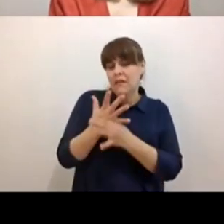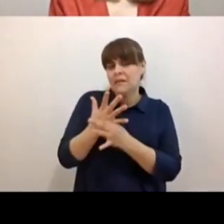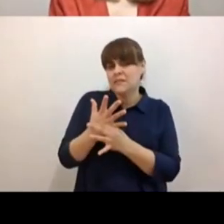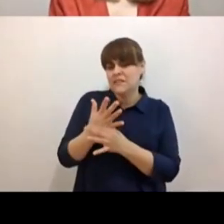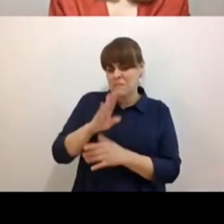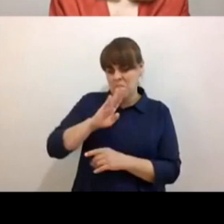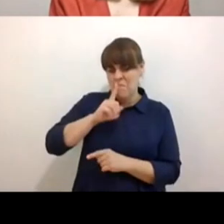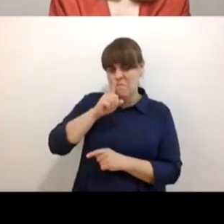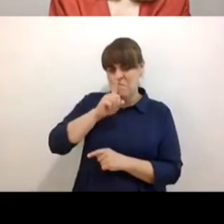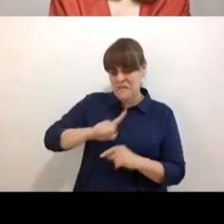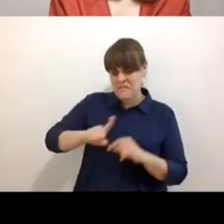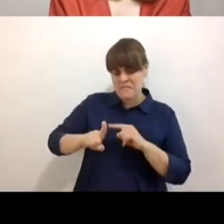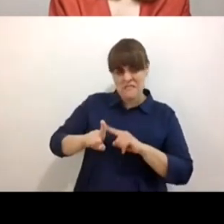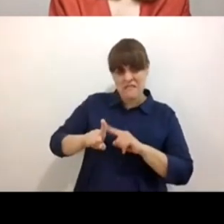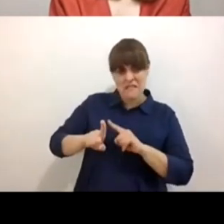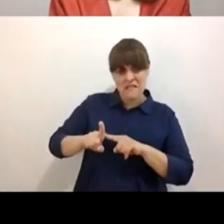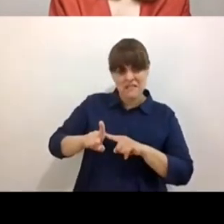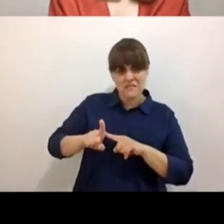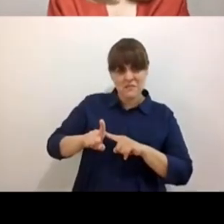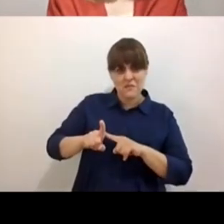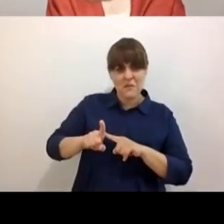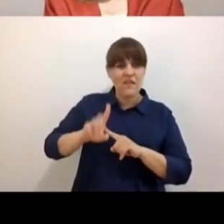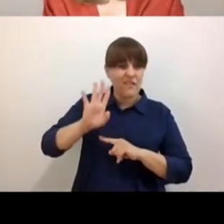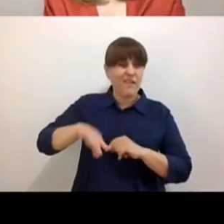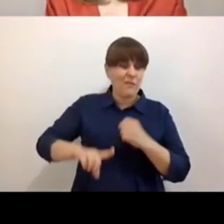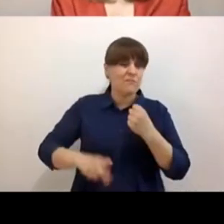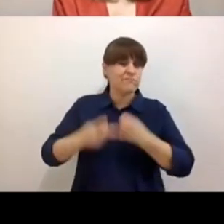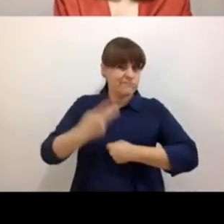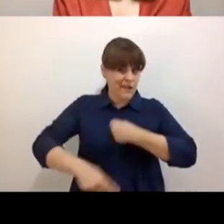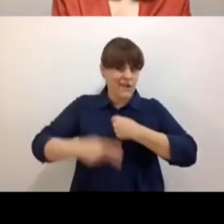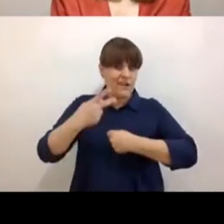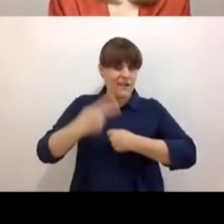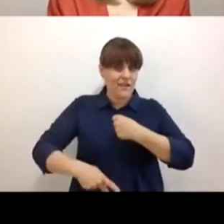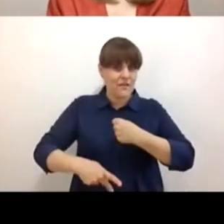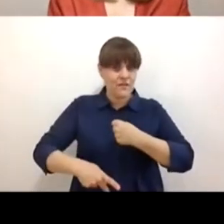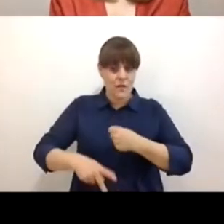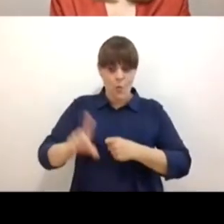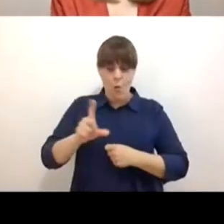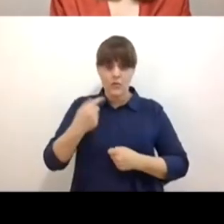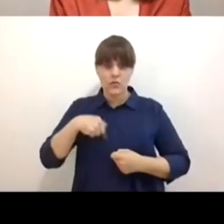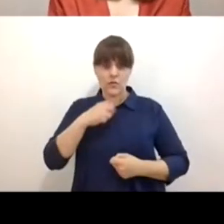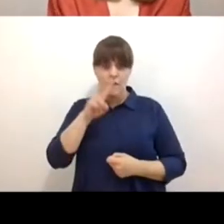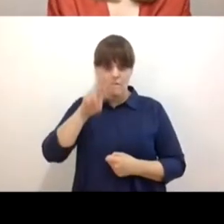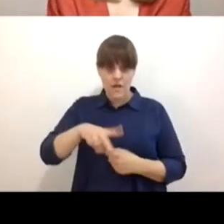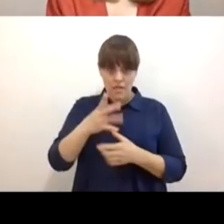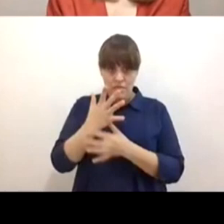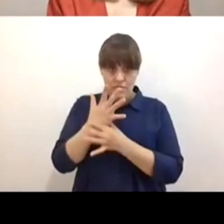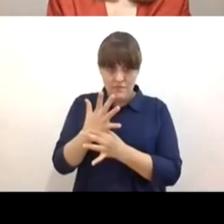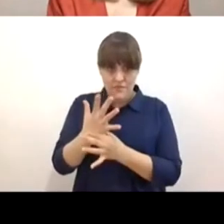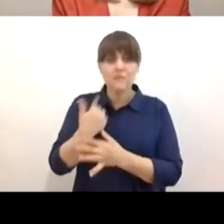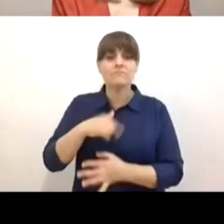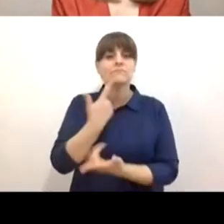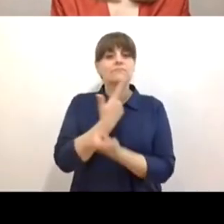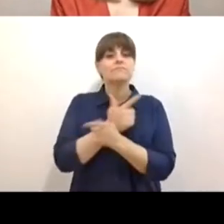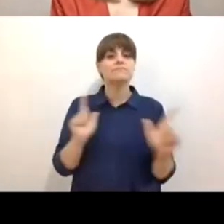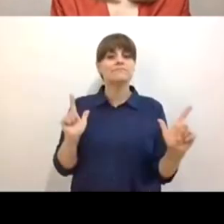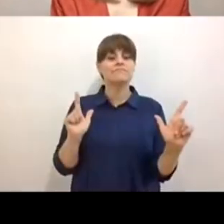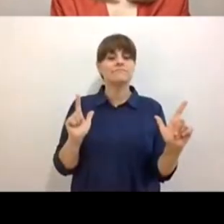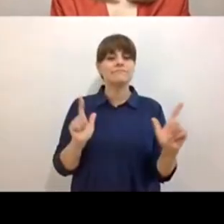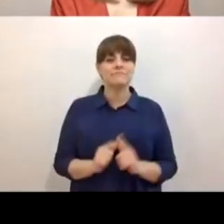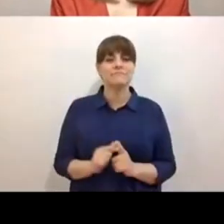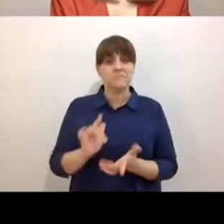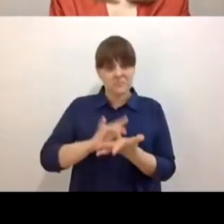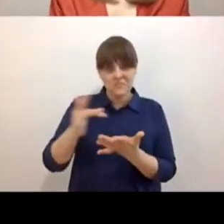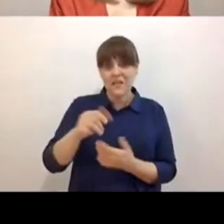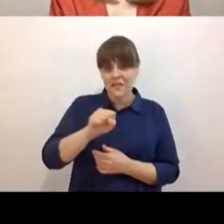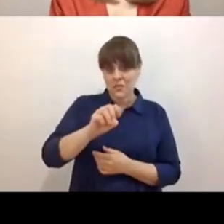palabra. La verdad nos hará libre. Y te agradezco enormemente, Soren. Y por supuesto, va